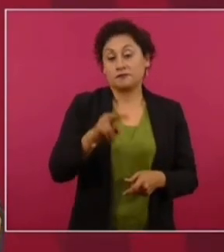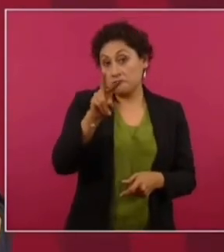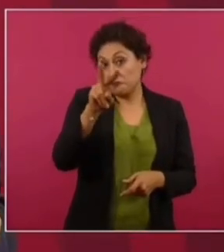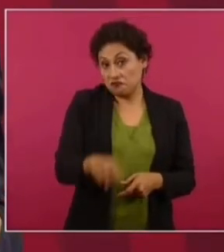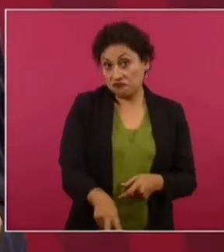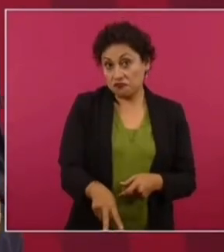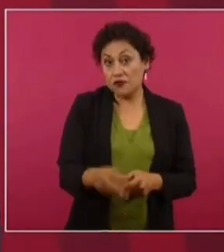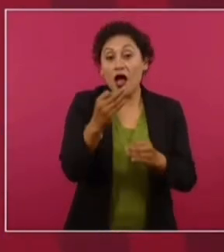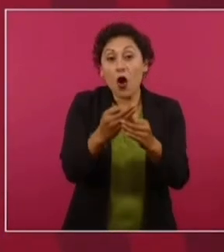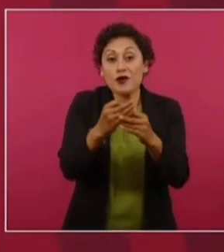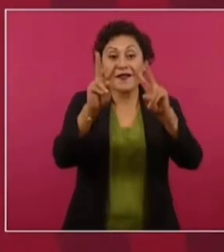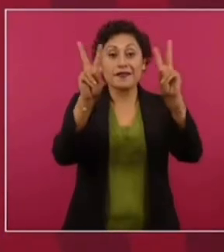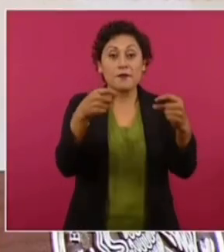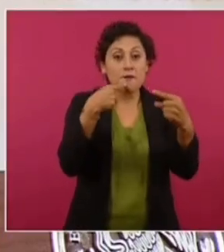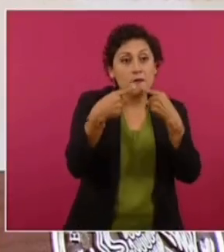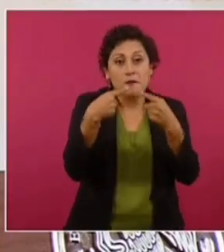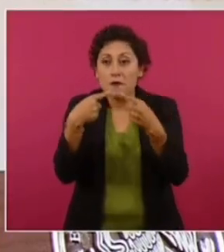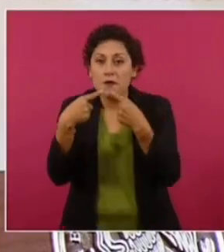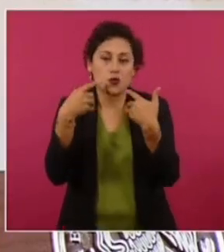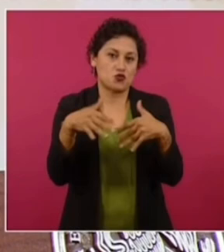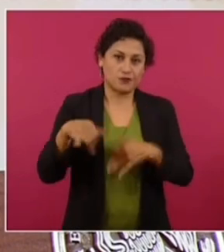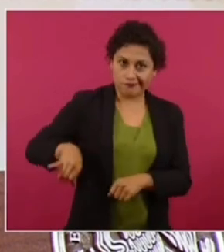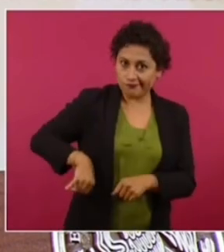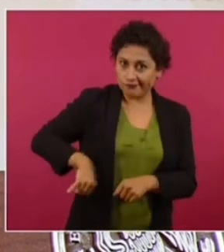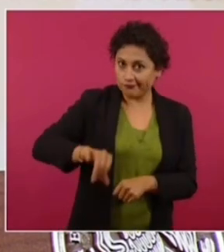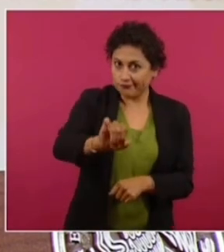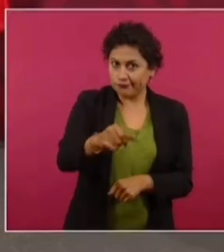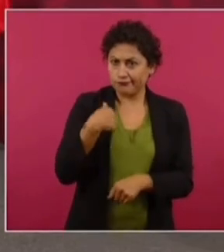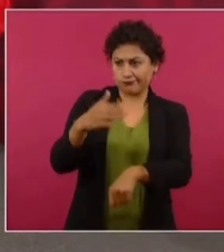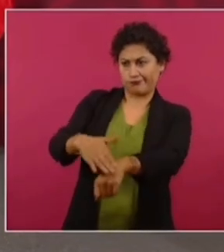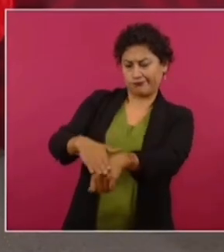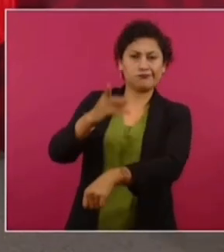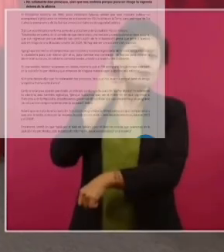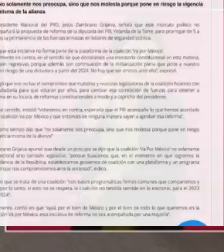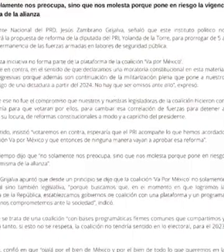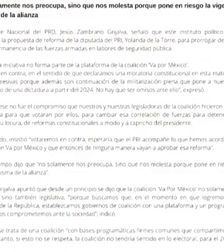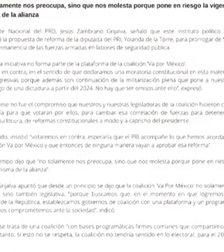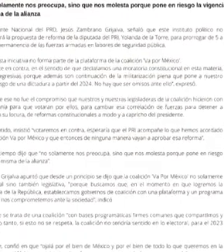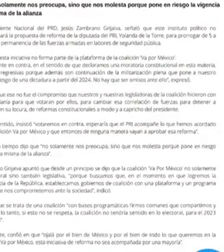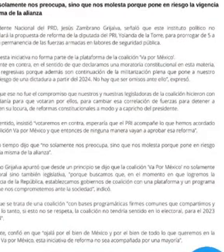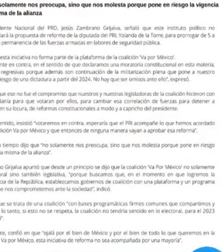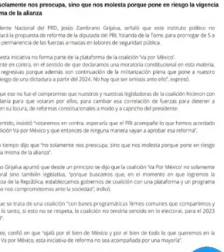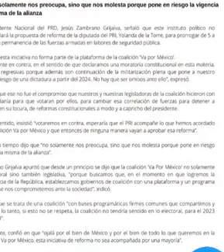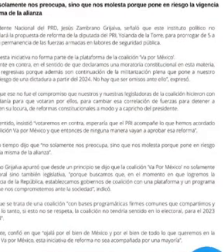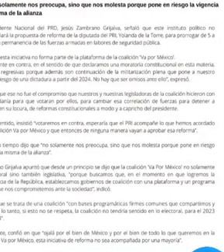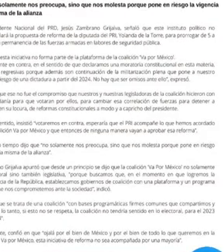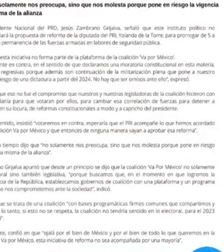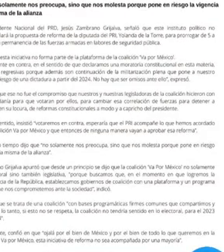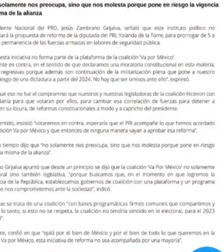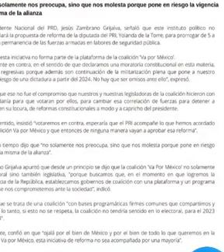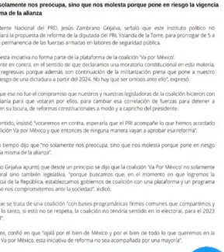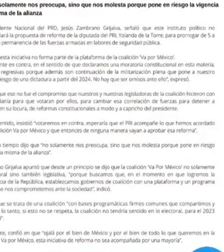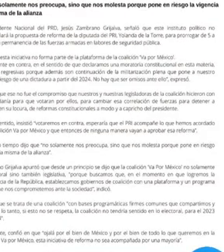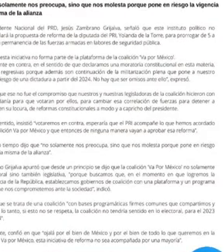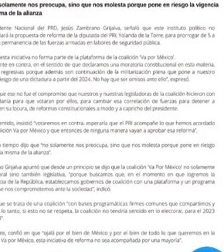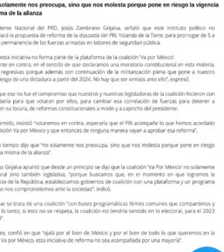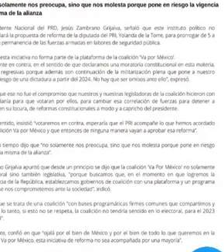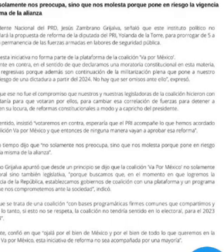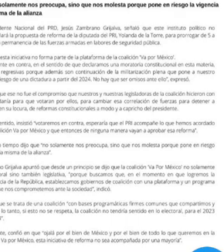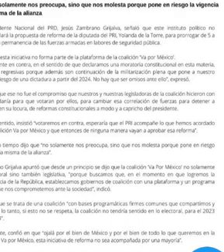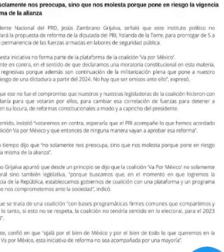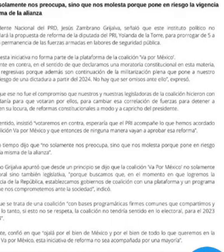debate que se está dando. Y yo llamo a los legisladores, incluidos a los del PAN, o sea, que lo piensen,